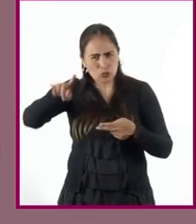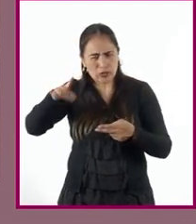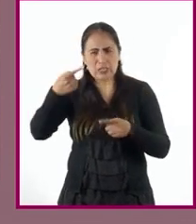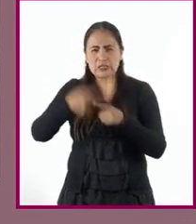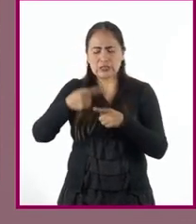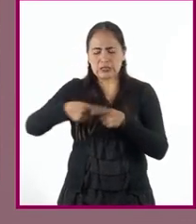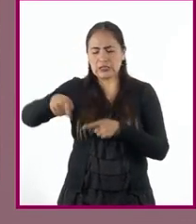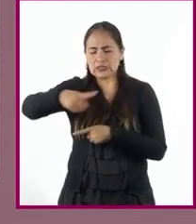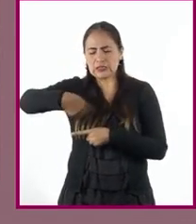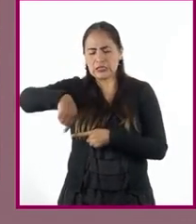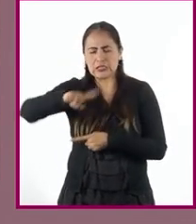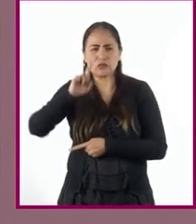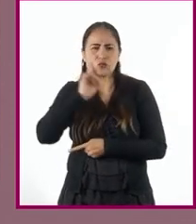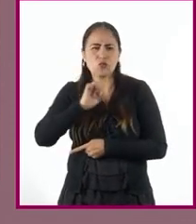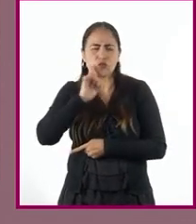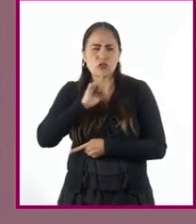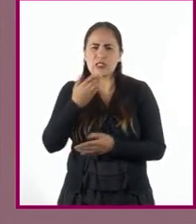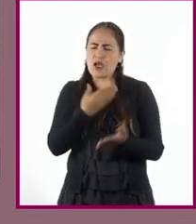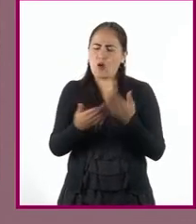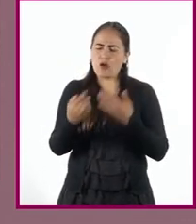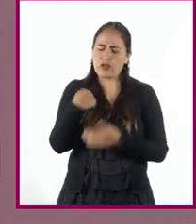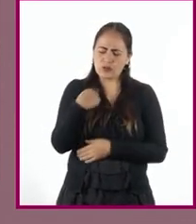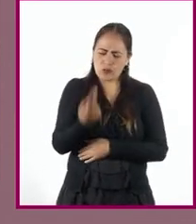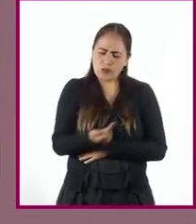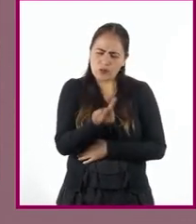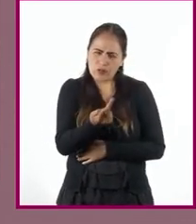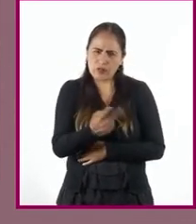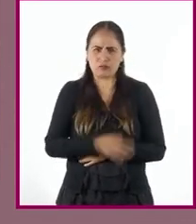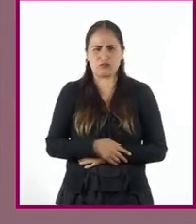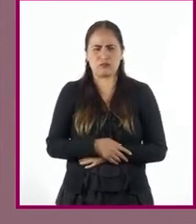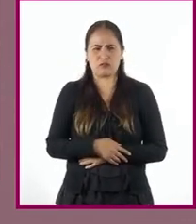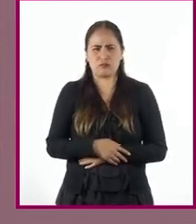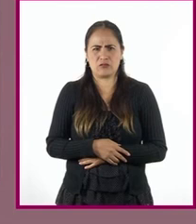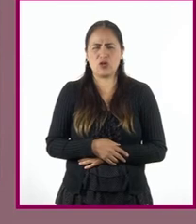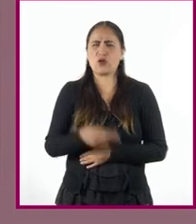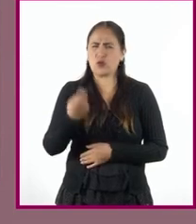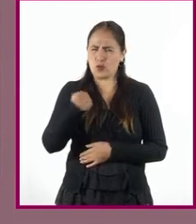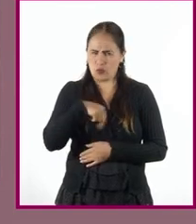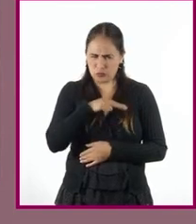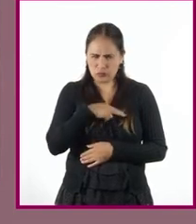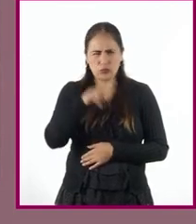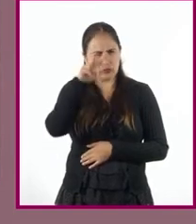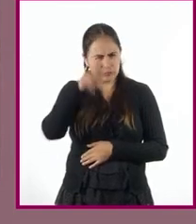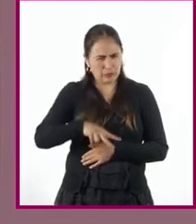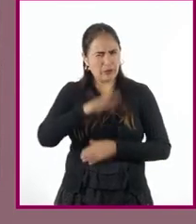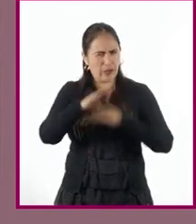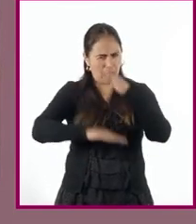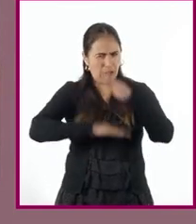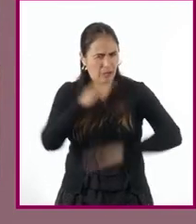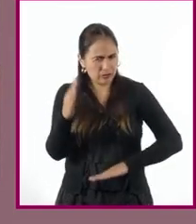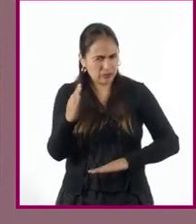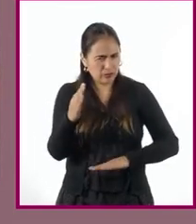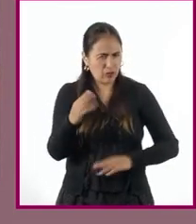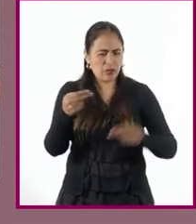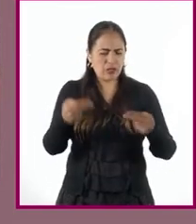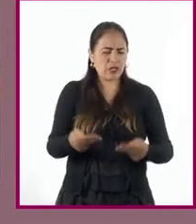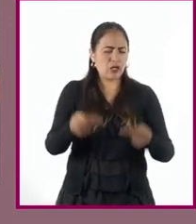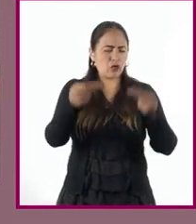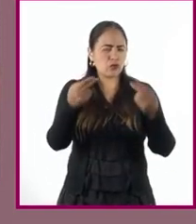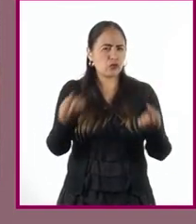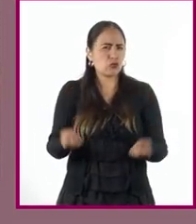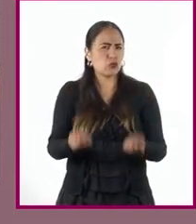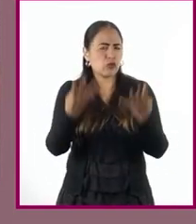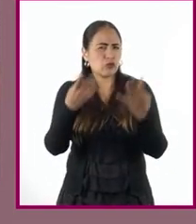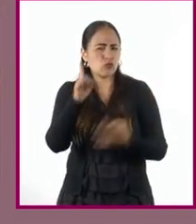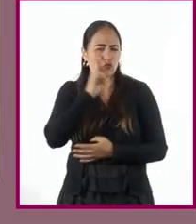se me ocurre preguntar ¿tanto hemos prosperado? ¿Cuántos negocios serán hoy propiedad